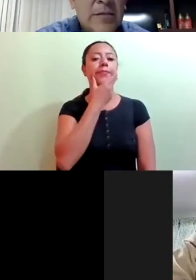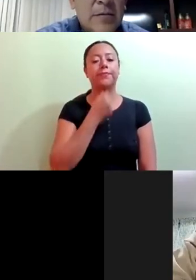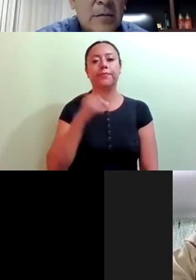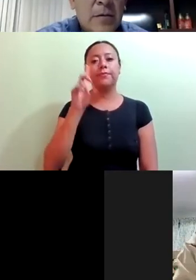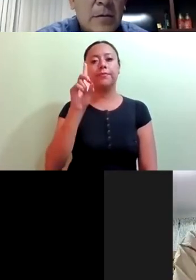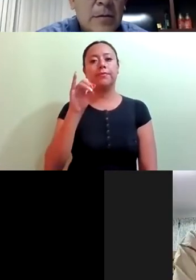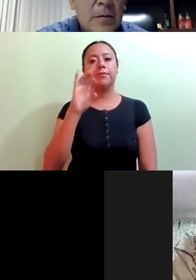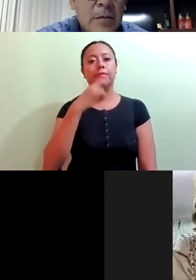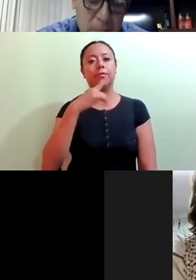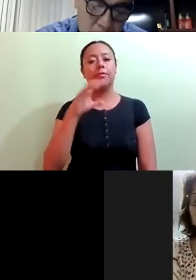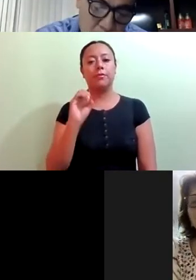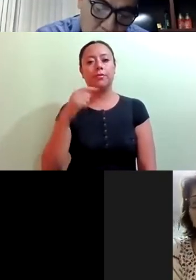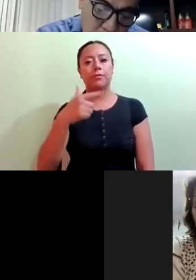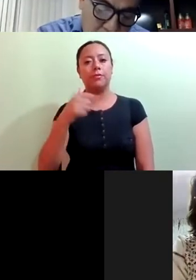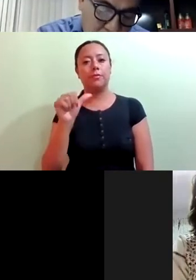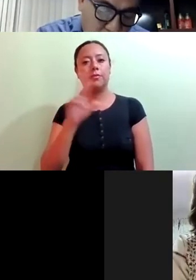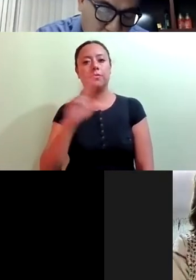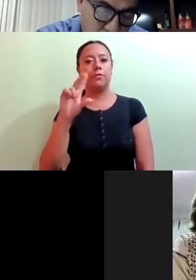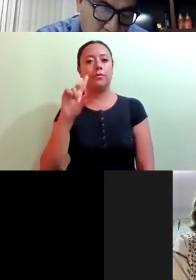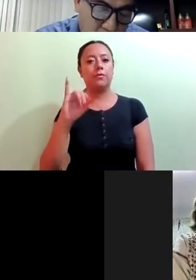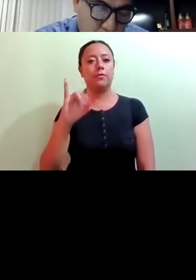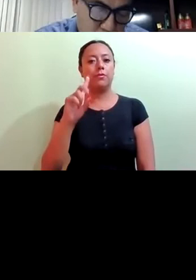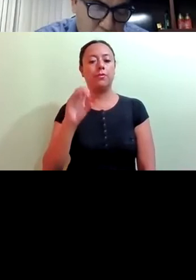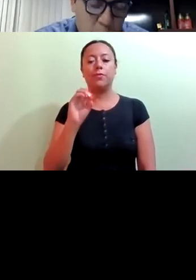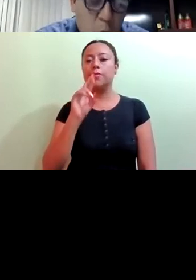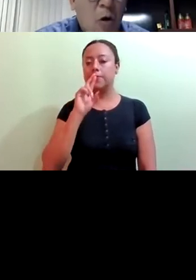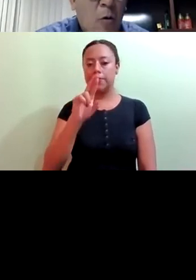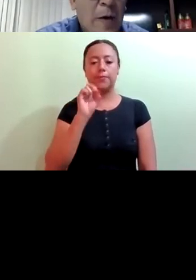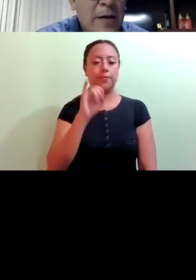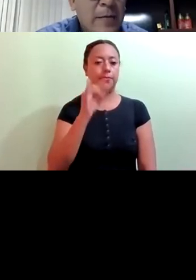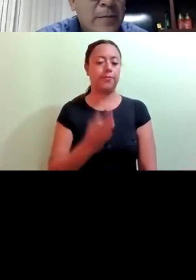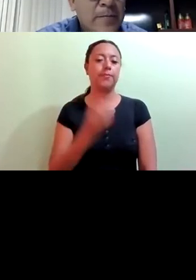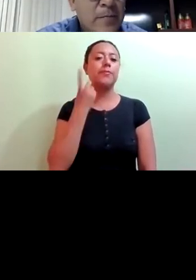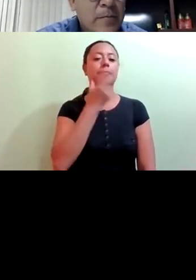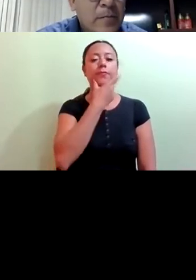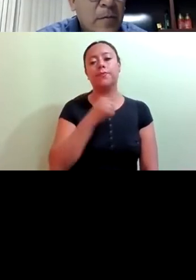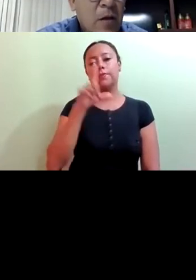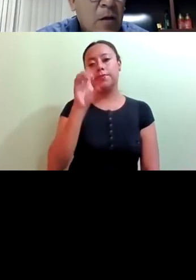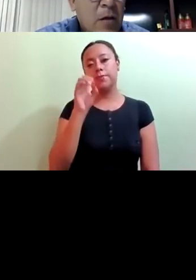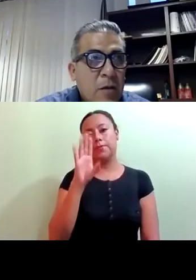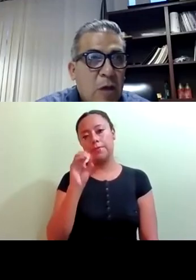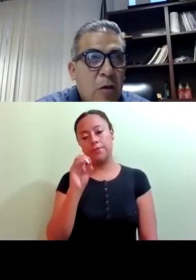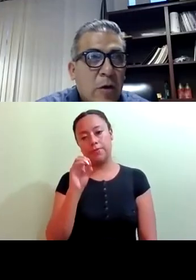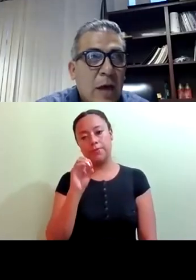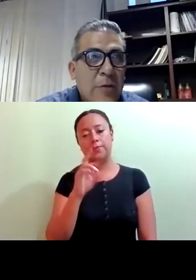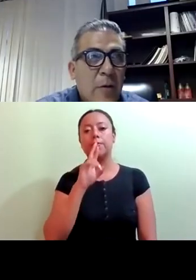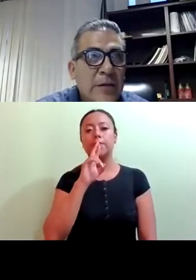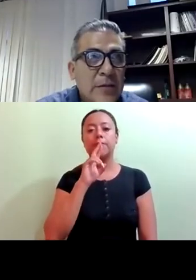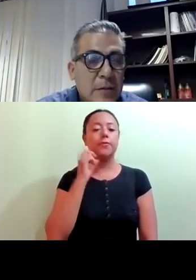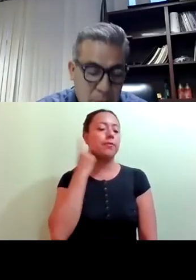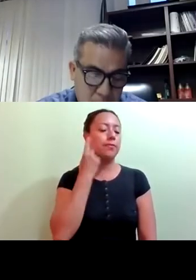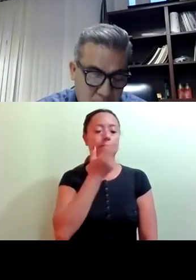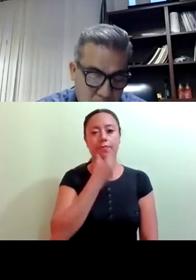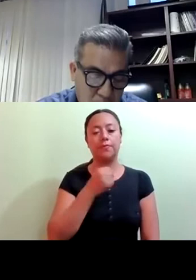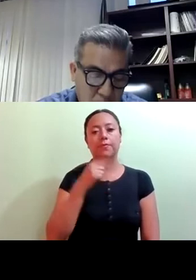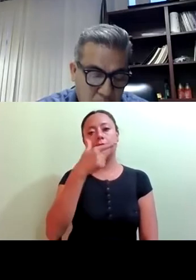López. Diego Garrido, a favor. Gracias, diputado. Diputado Víctor Hugo Lobo Román. Diputado Jorge Gaviño Ambriz.